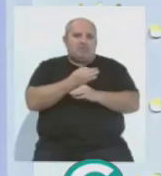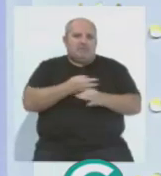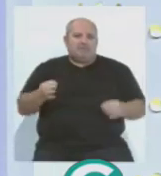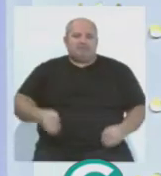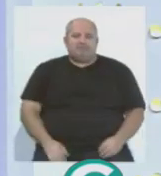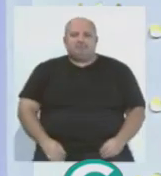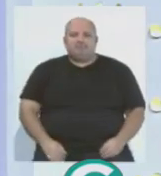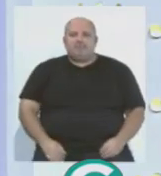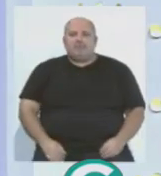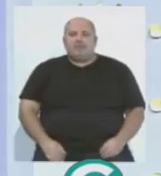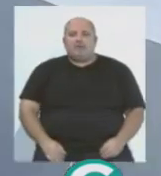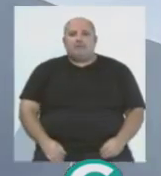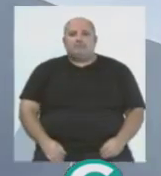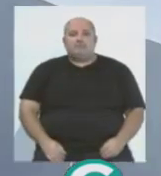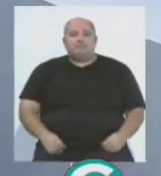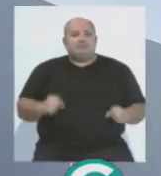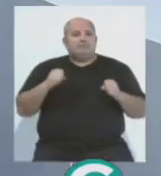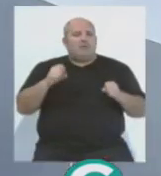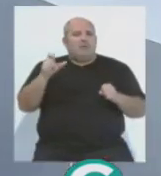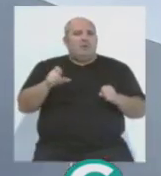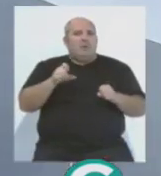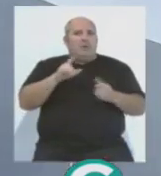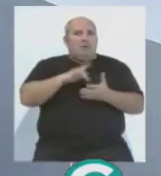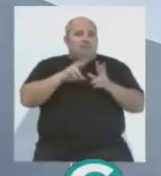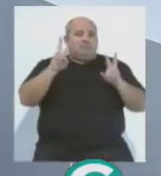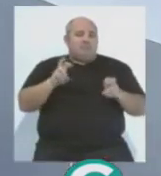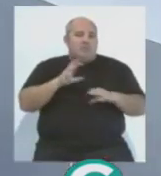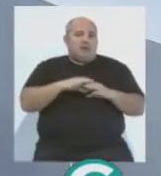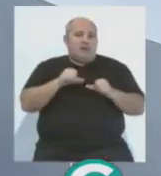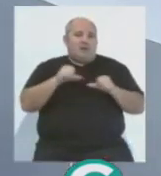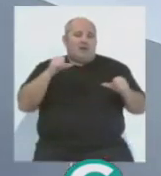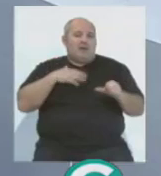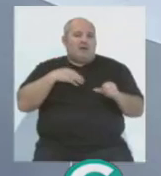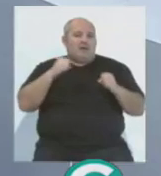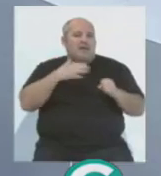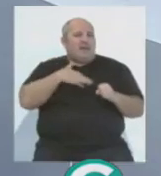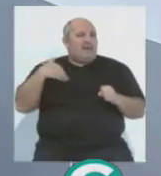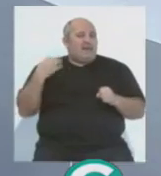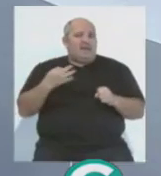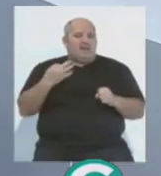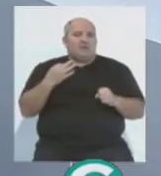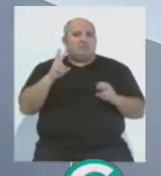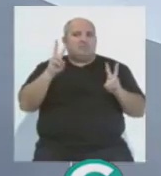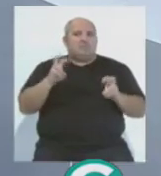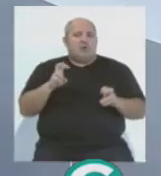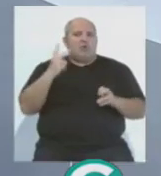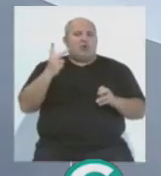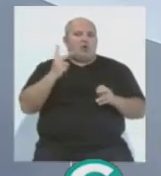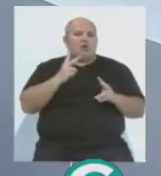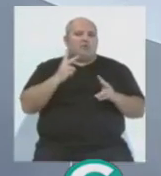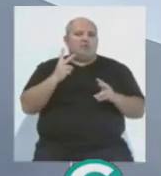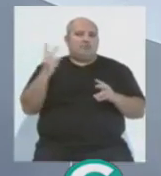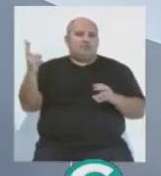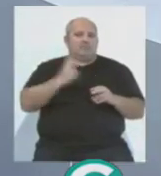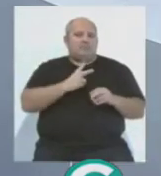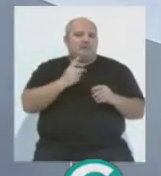Claro, con Cervera se cuenta porque lo que Álvaro Cervera quiere son dos respuestas